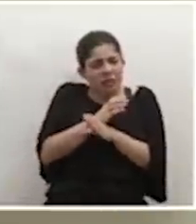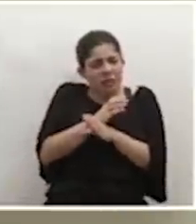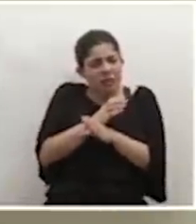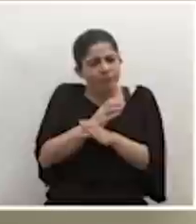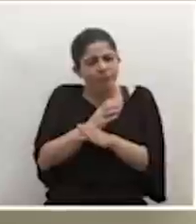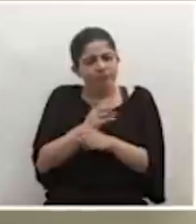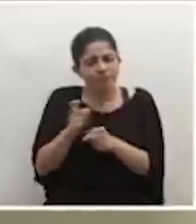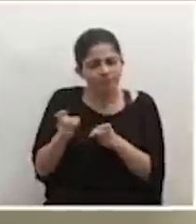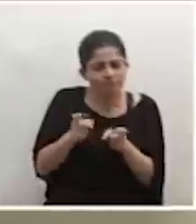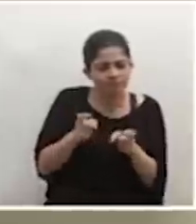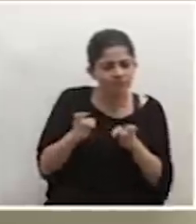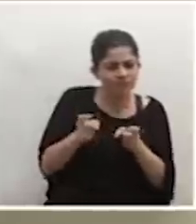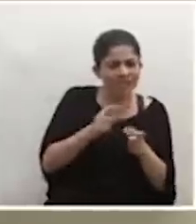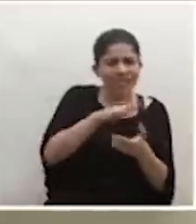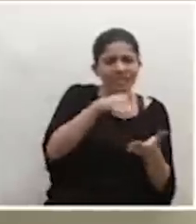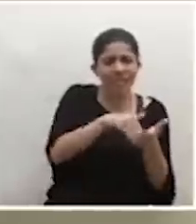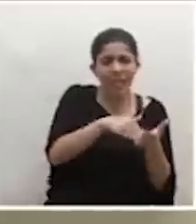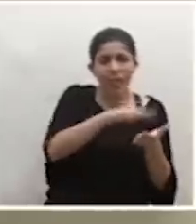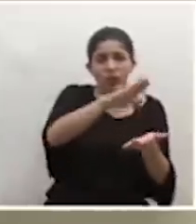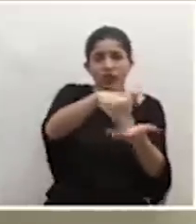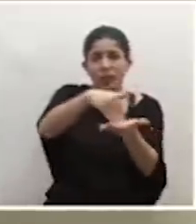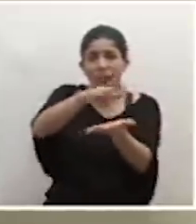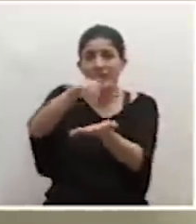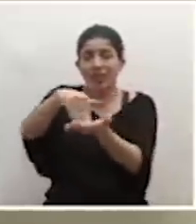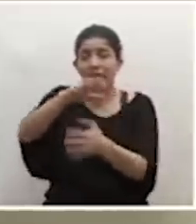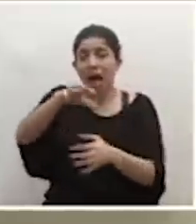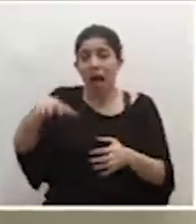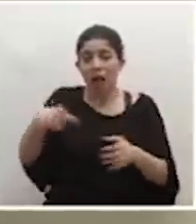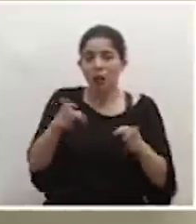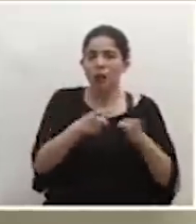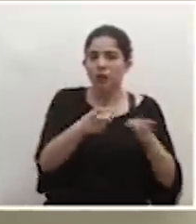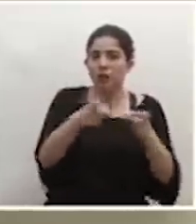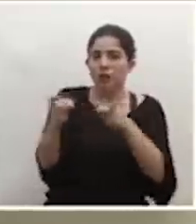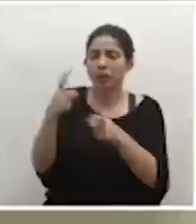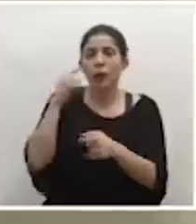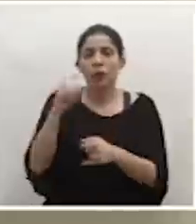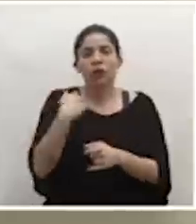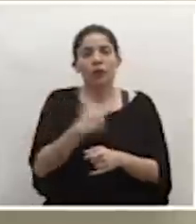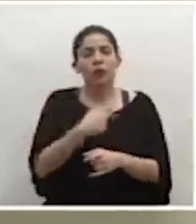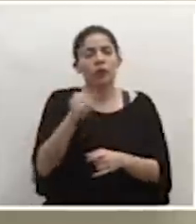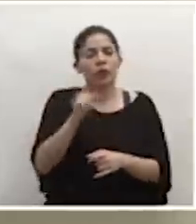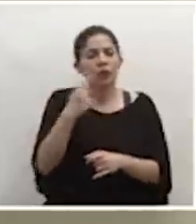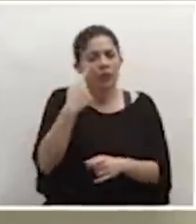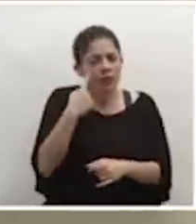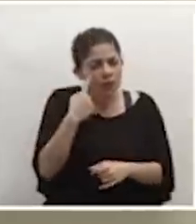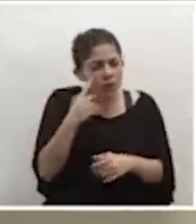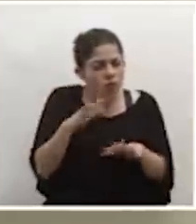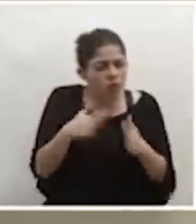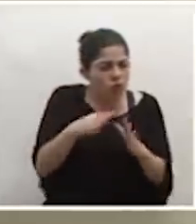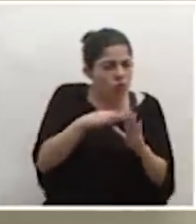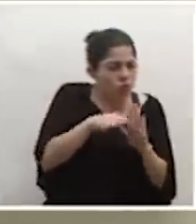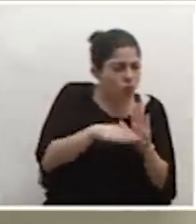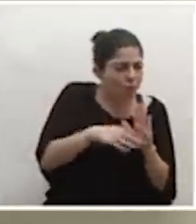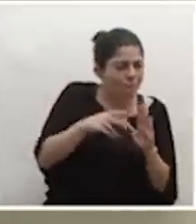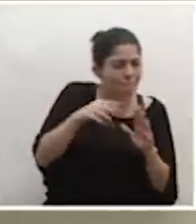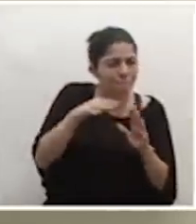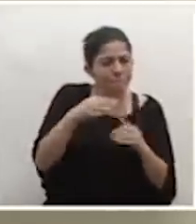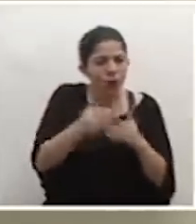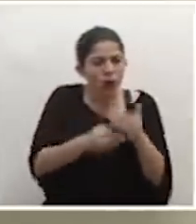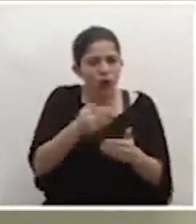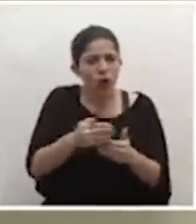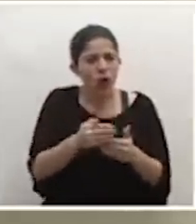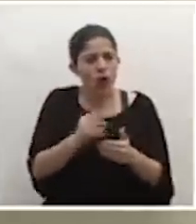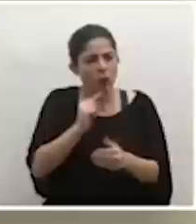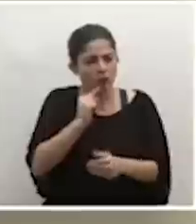aislamiento en los diferentes cantones cuando sí se requiera, por eso tenemos que ser tan celosos en la aplicación de los protocolos, por eso tenemos que ser tan celosos